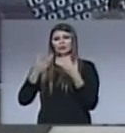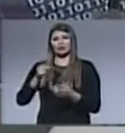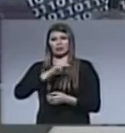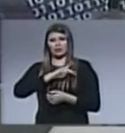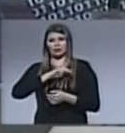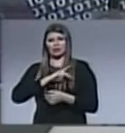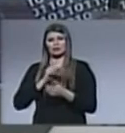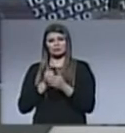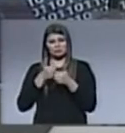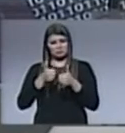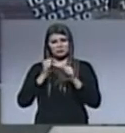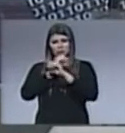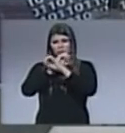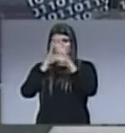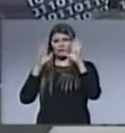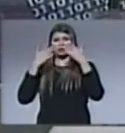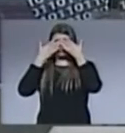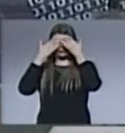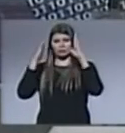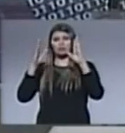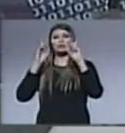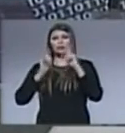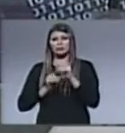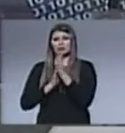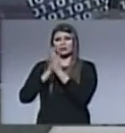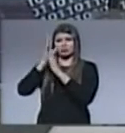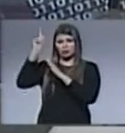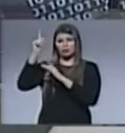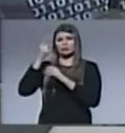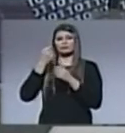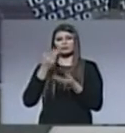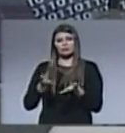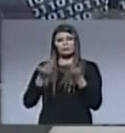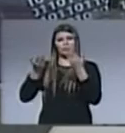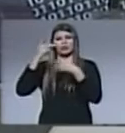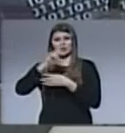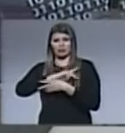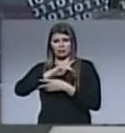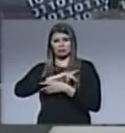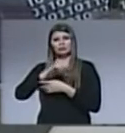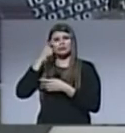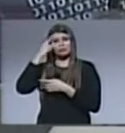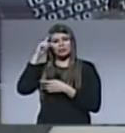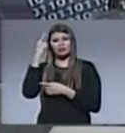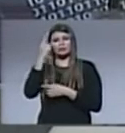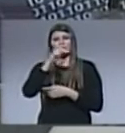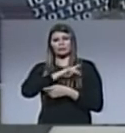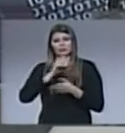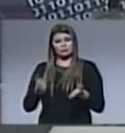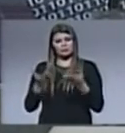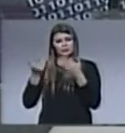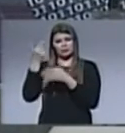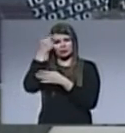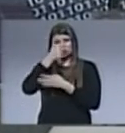sano discernimiento bíblico Dios despierta a su pueblo a un genuino avivamiento